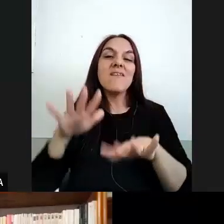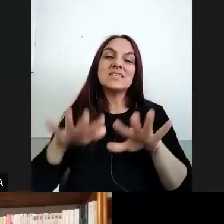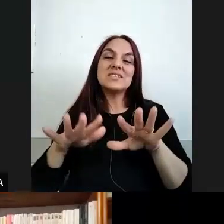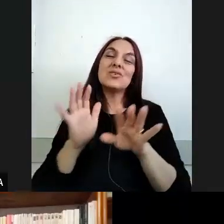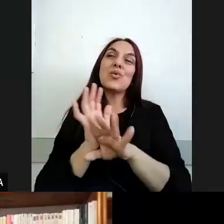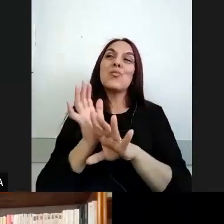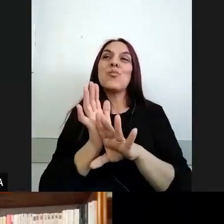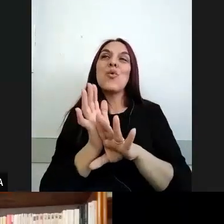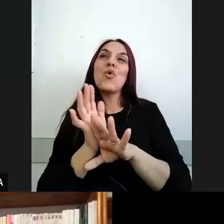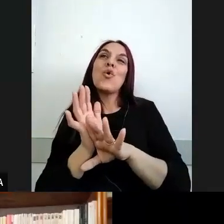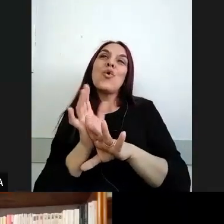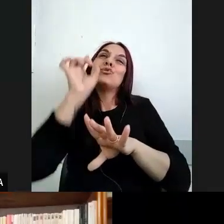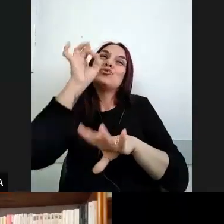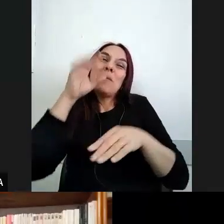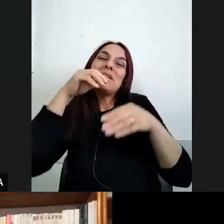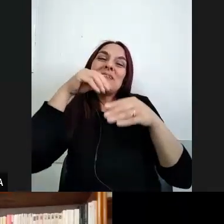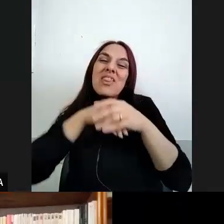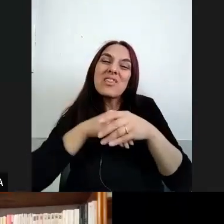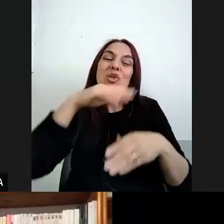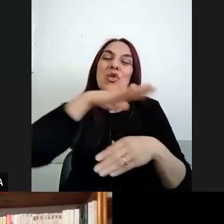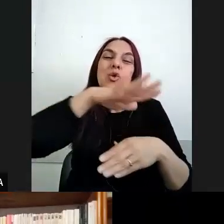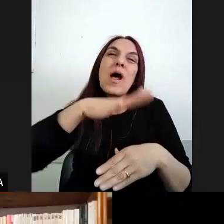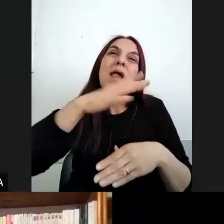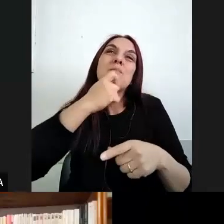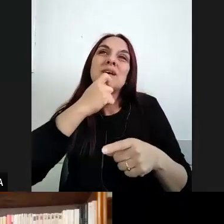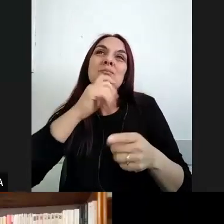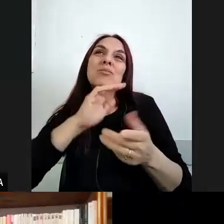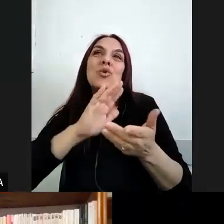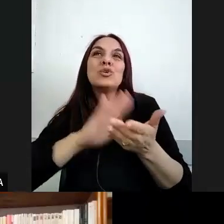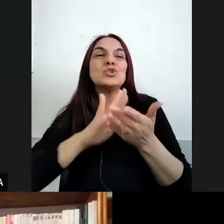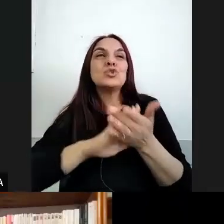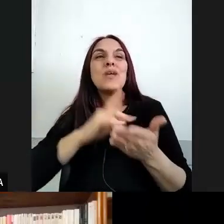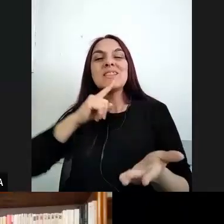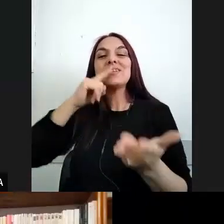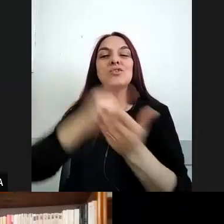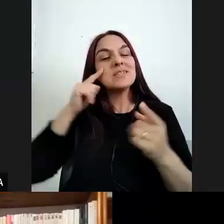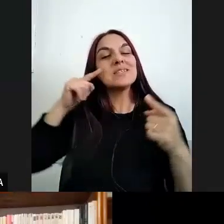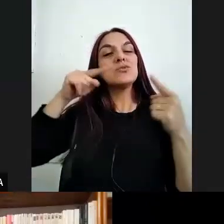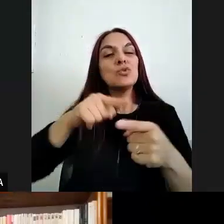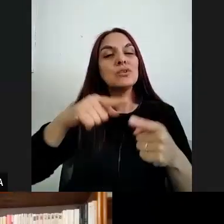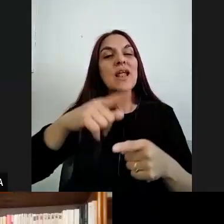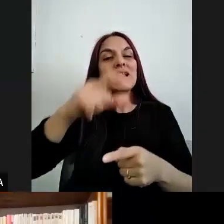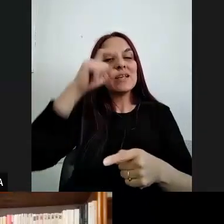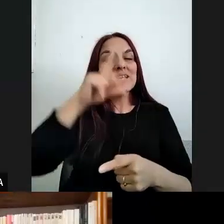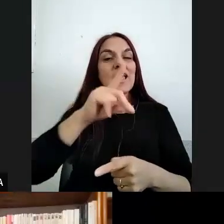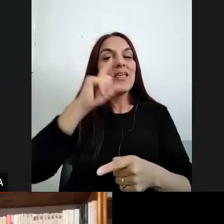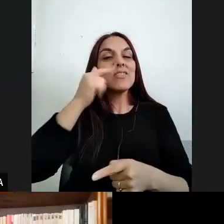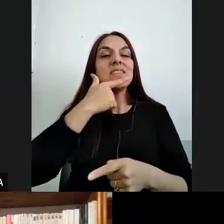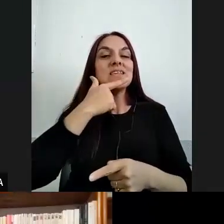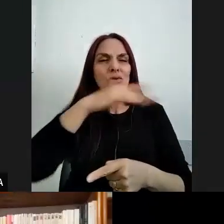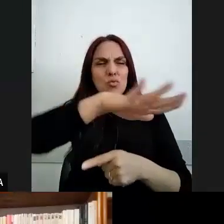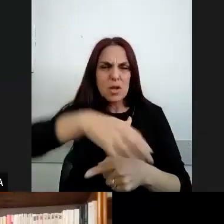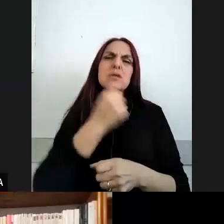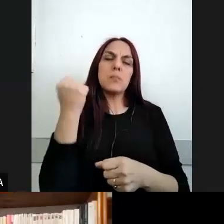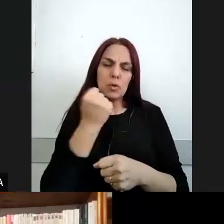en espacios como por ejemplo los espacios de definición institucional ¿no? los CEDIS que son espacios muy potentes para la